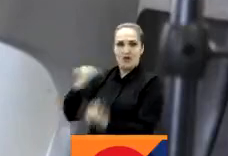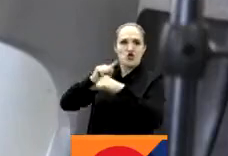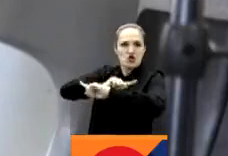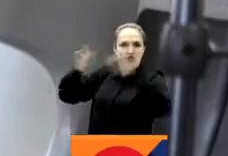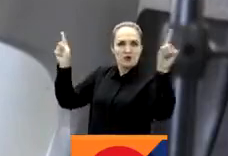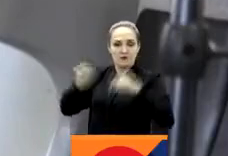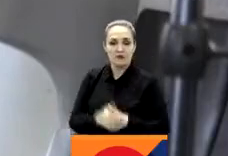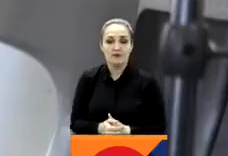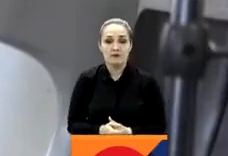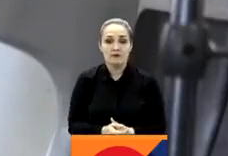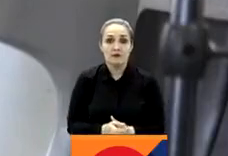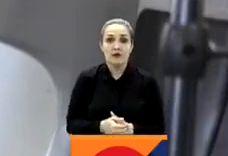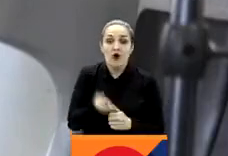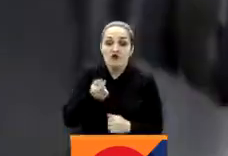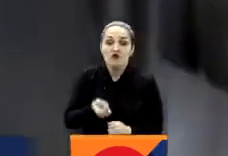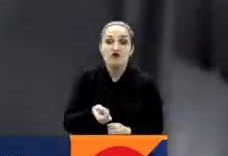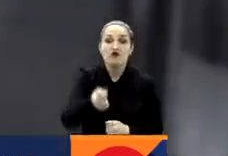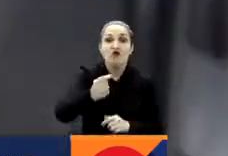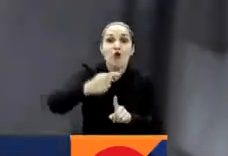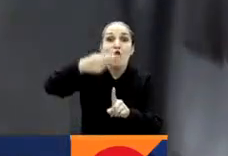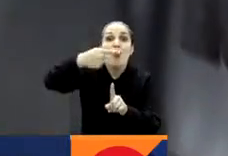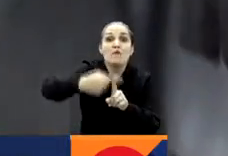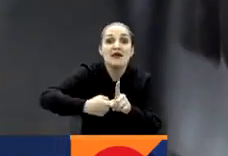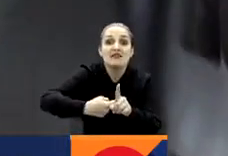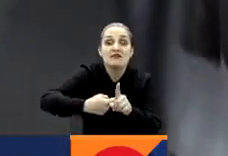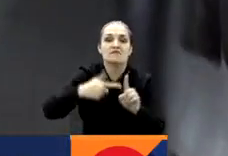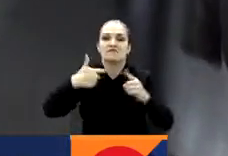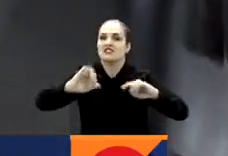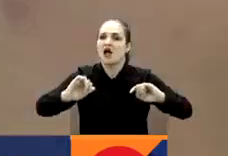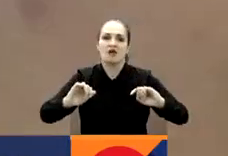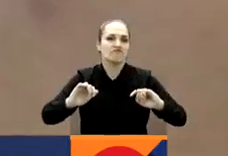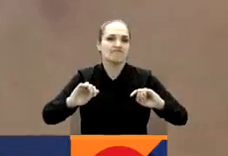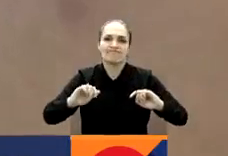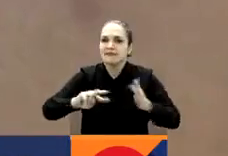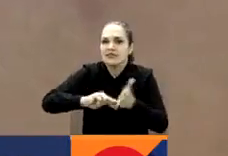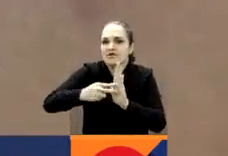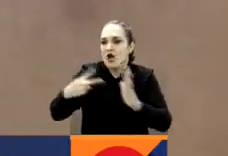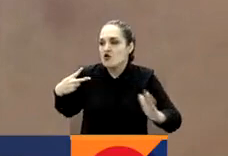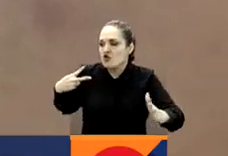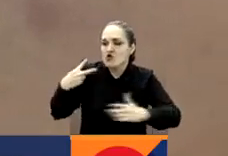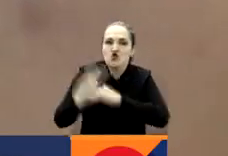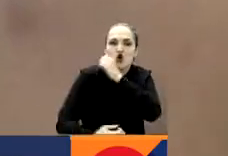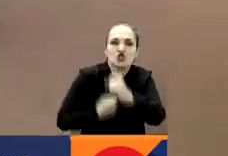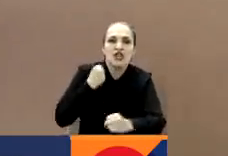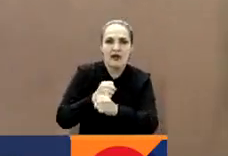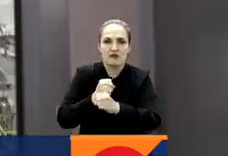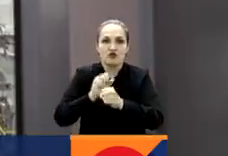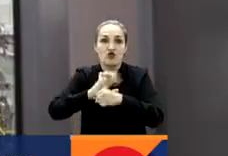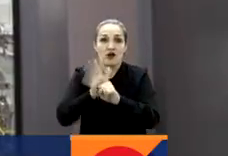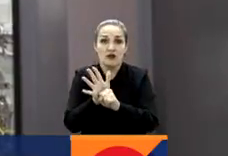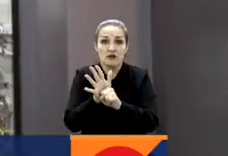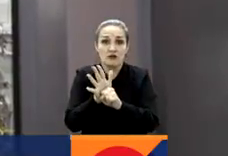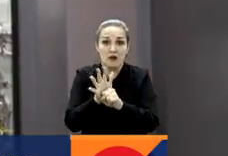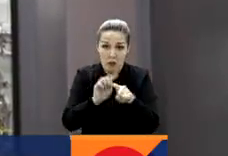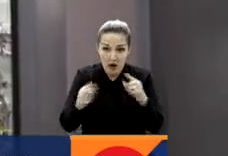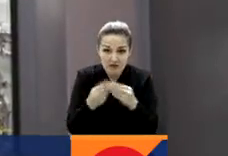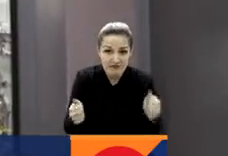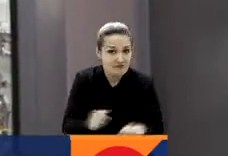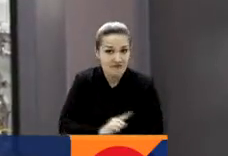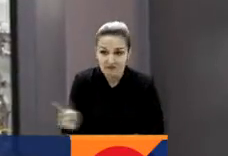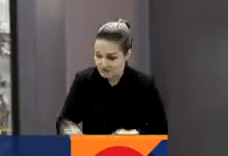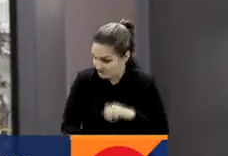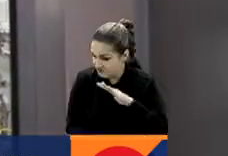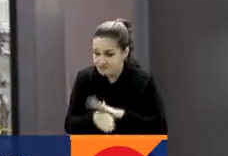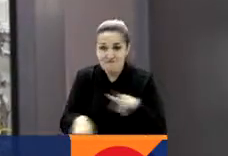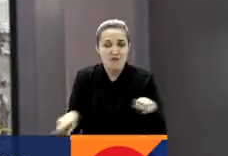Cuando falta un mes para que se cumplan dos años del surgimiento del SARS-CoV-2, la pandemia está lejos de irse. Un grupo de científicos